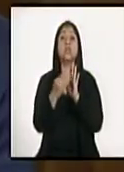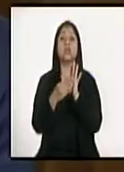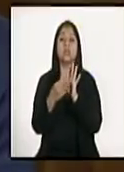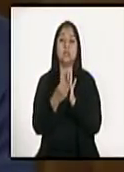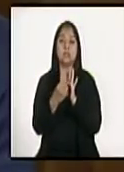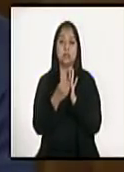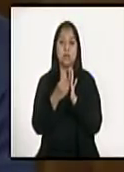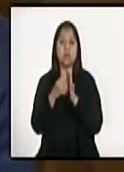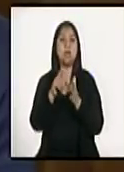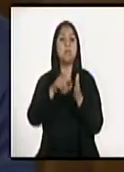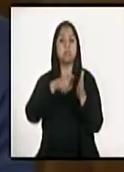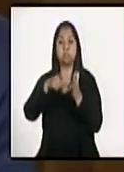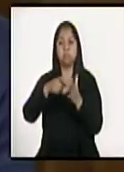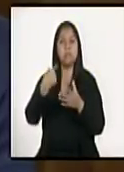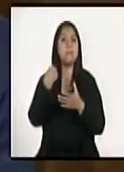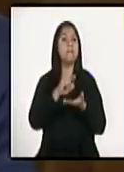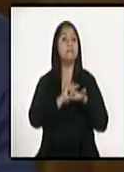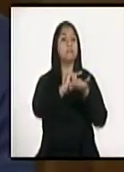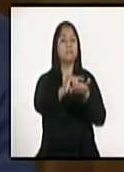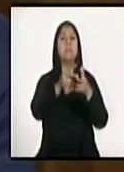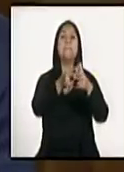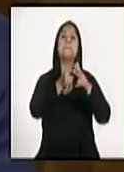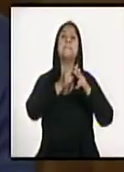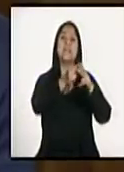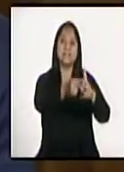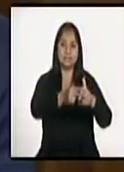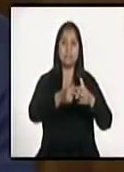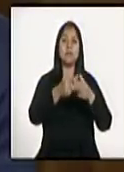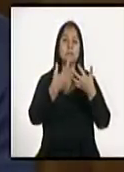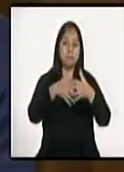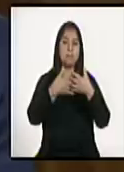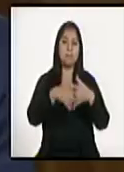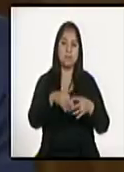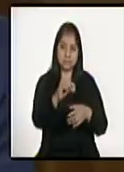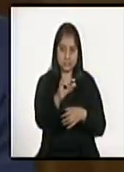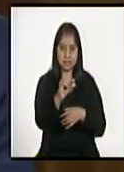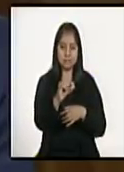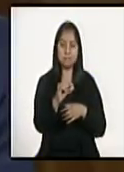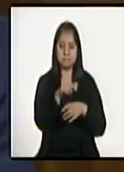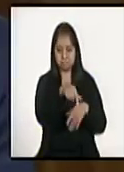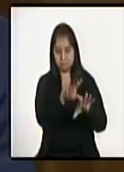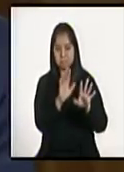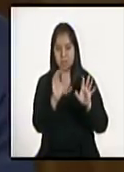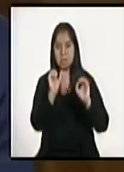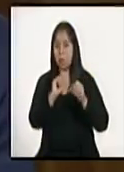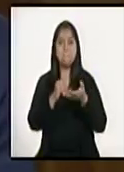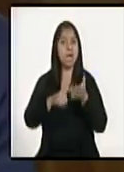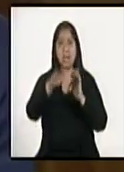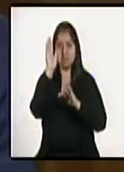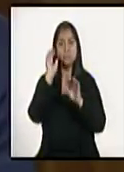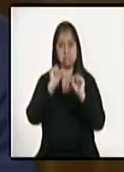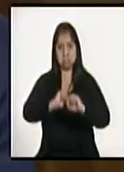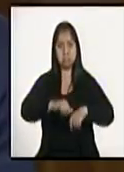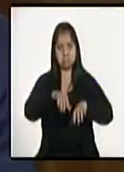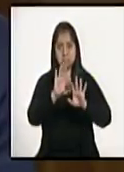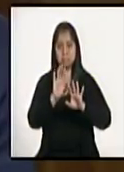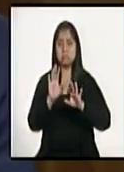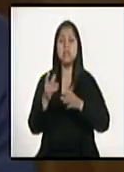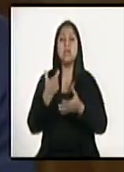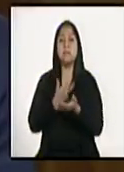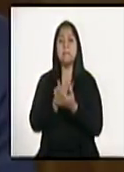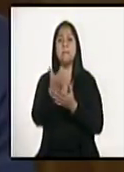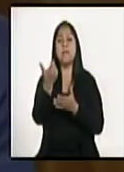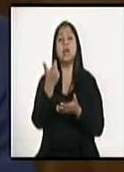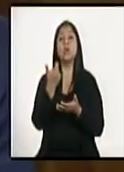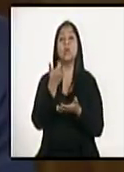créditos destinados a pequeña y mediana empresa. Esta es una disponibilidad inicial, puede ser mayor inclusive, destinado para pago de